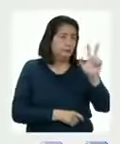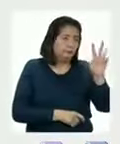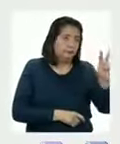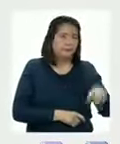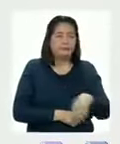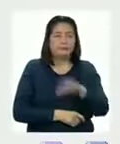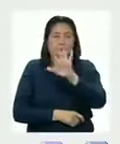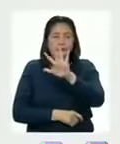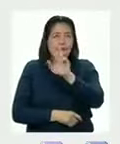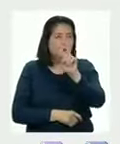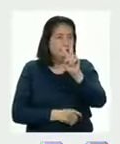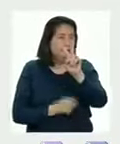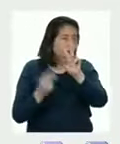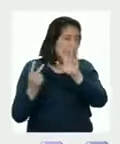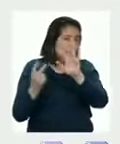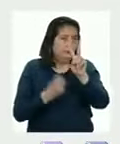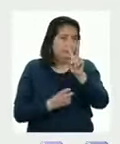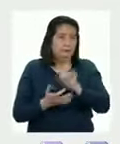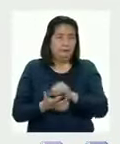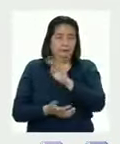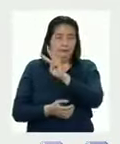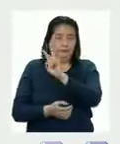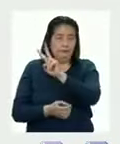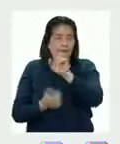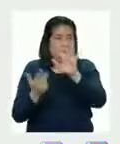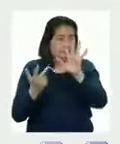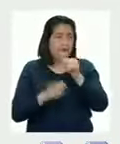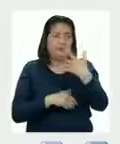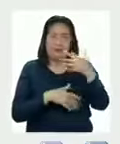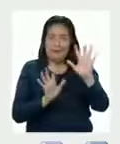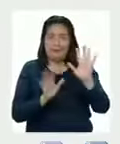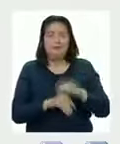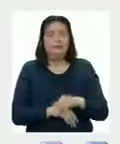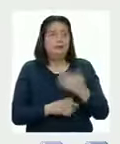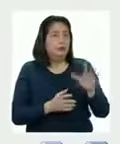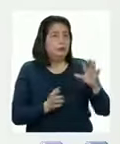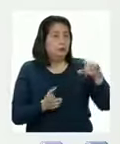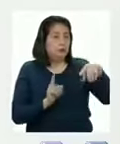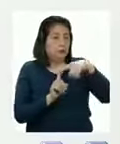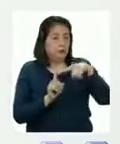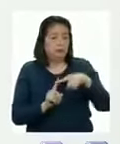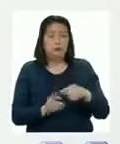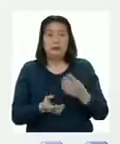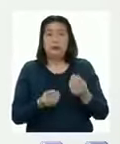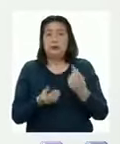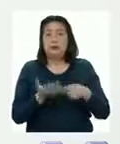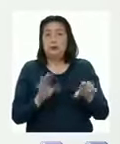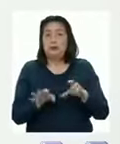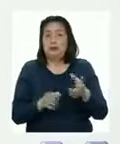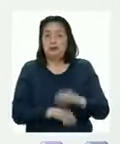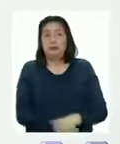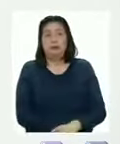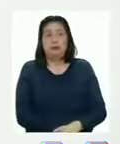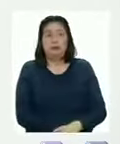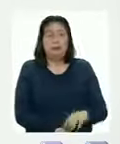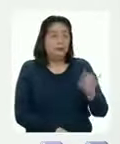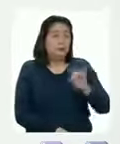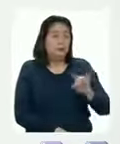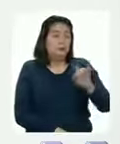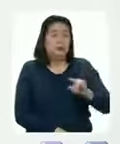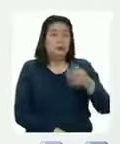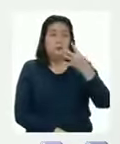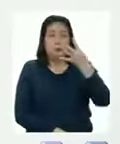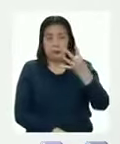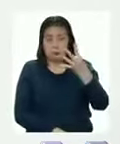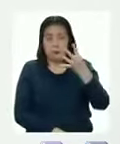cuatro, quinientos setenta y dos y cuatrocientos veintiocho Para poder sumarlos, simplemente lo que vamos a hacer es usar los